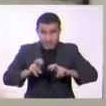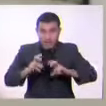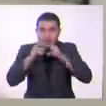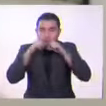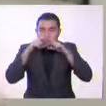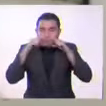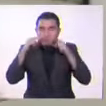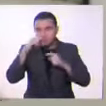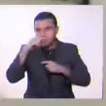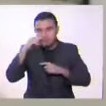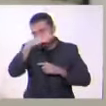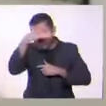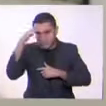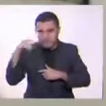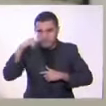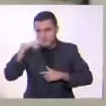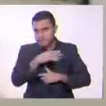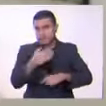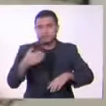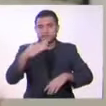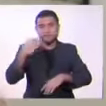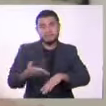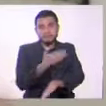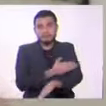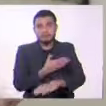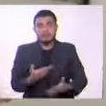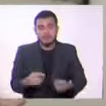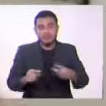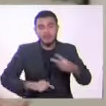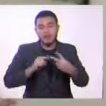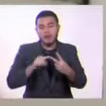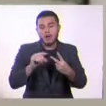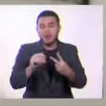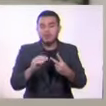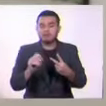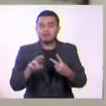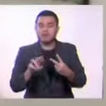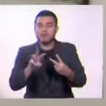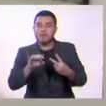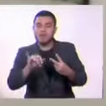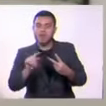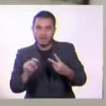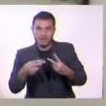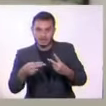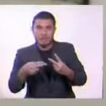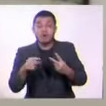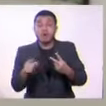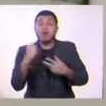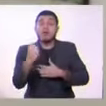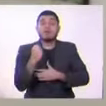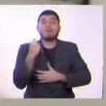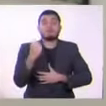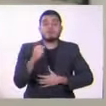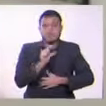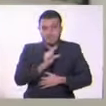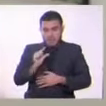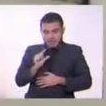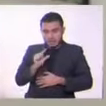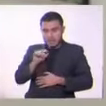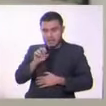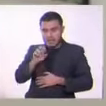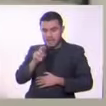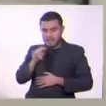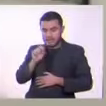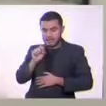Por otra parte, encontramos a Oscar Wilde con la importancia de llamarse Ernesto, así